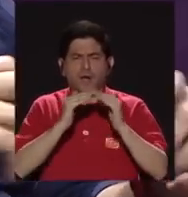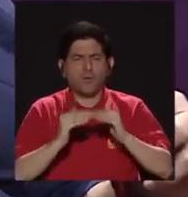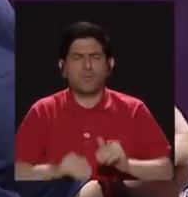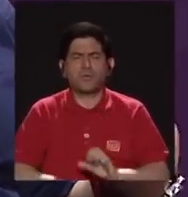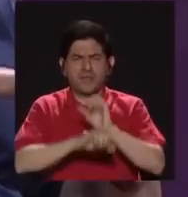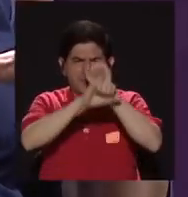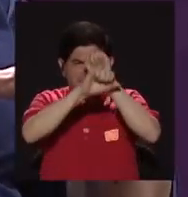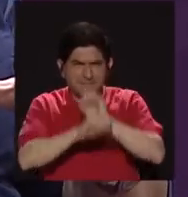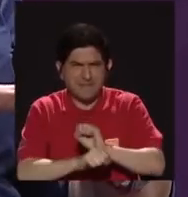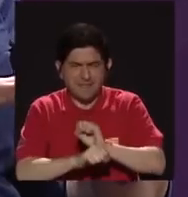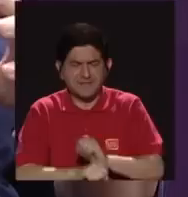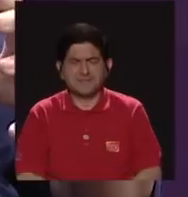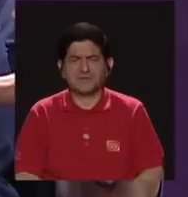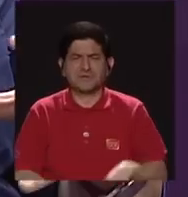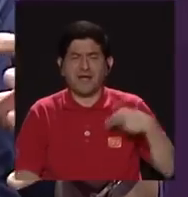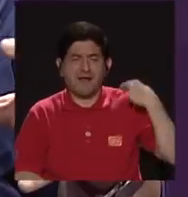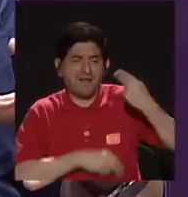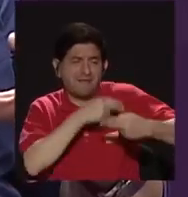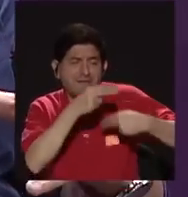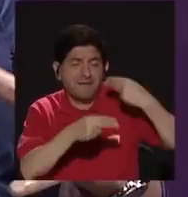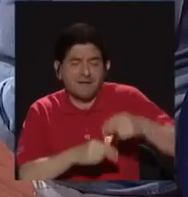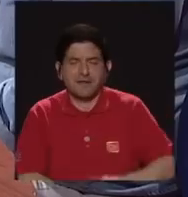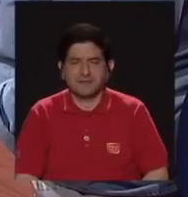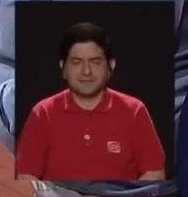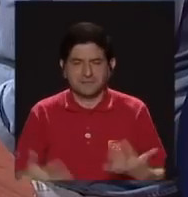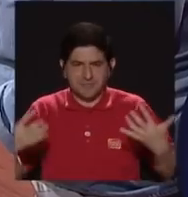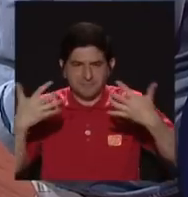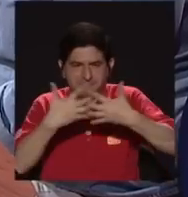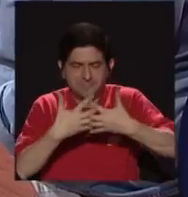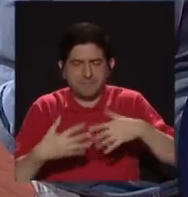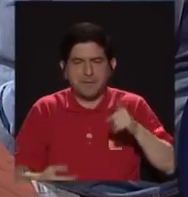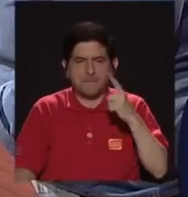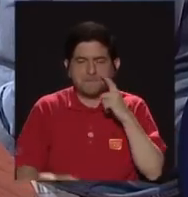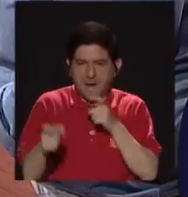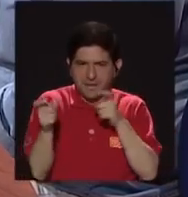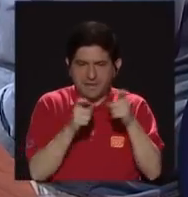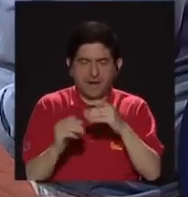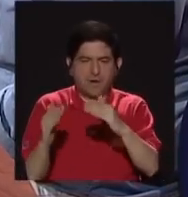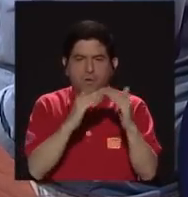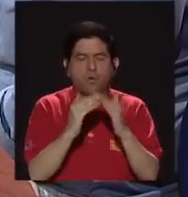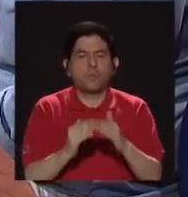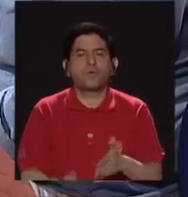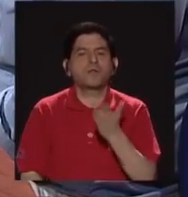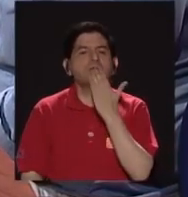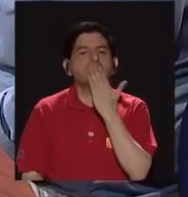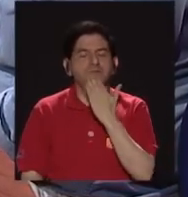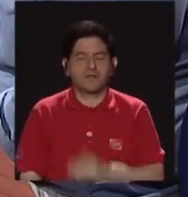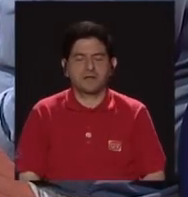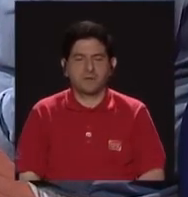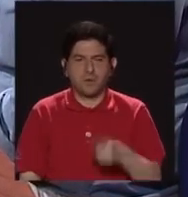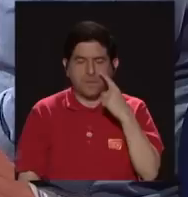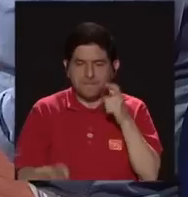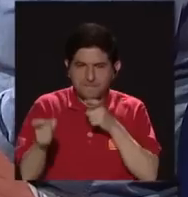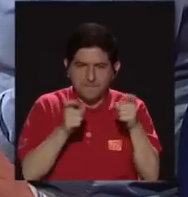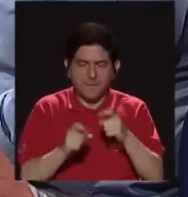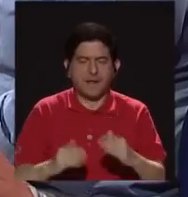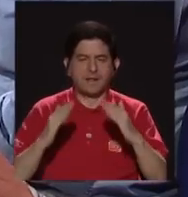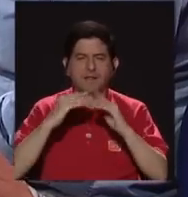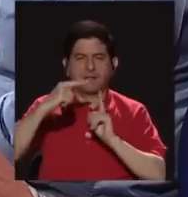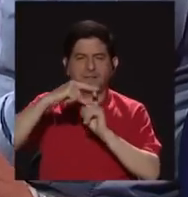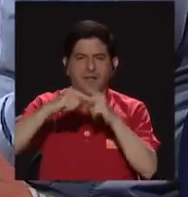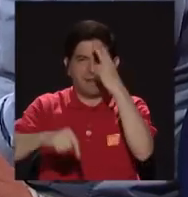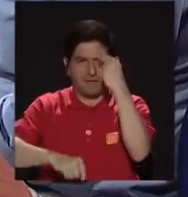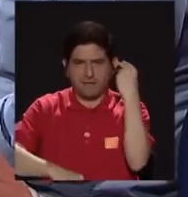que coincide a veces con el patriarcalismo de las comunidades indígenas, el patriarcalismo de la Iglesia